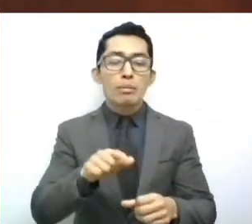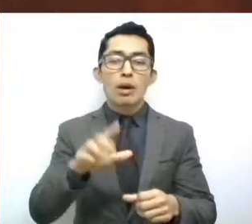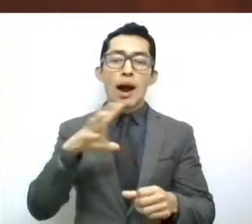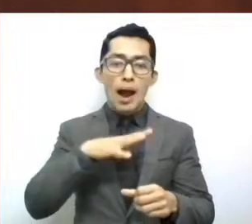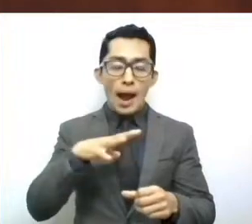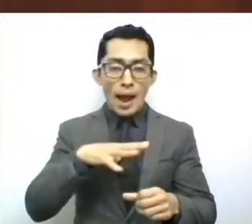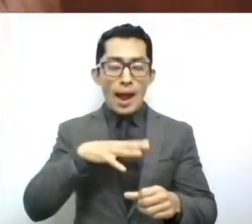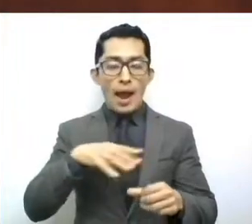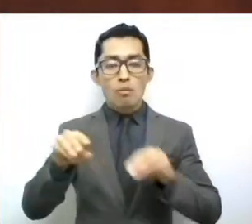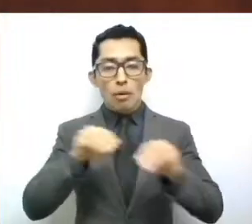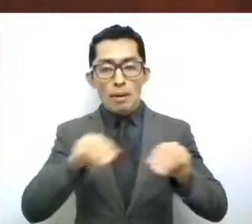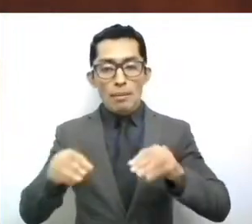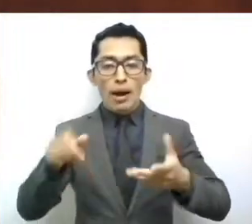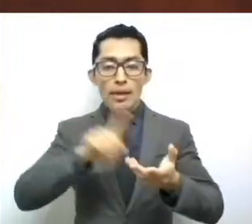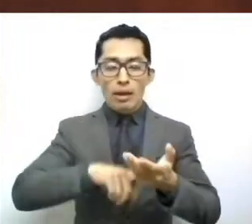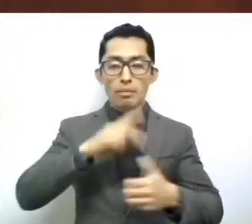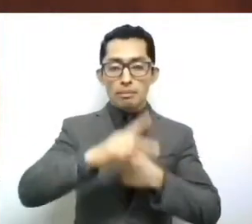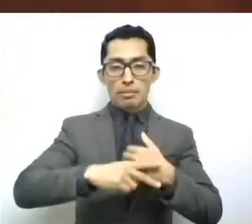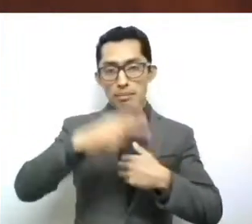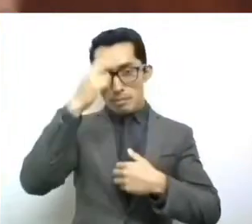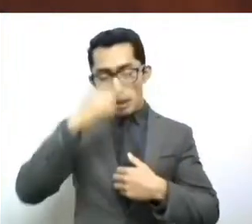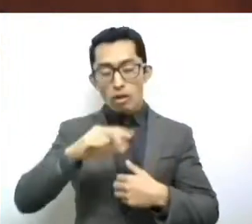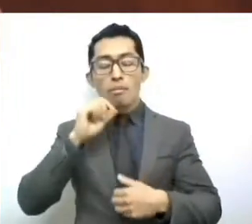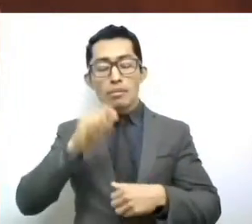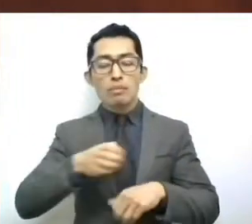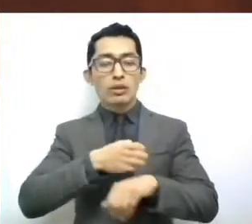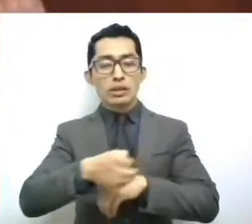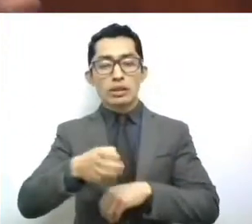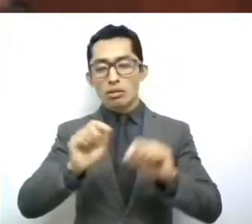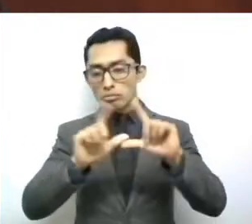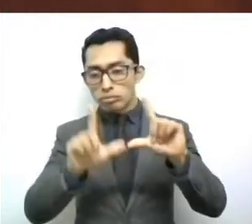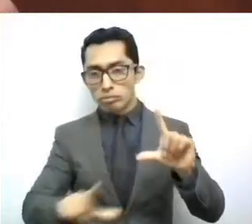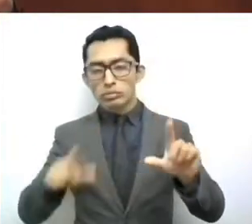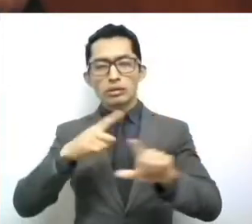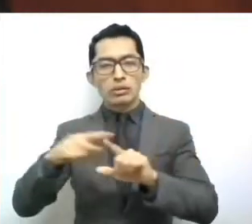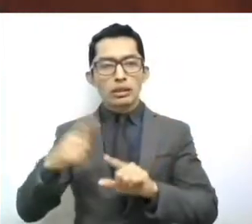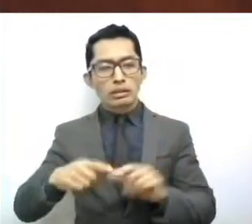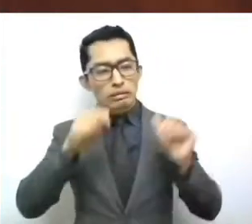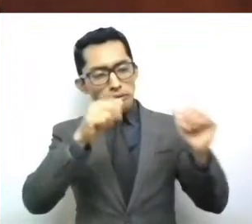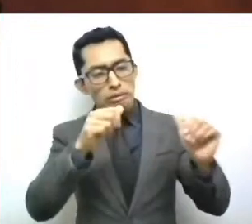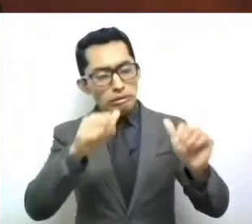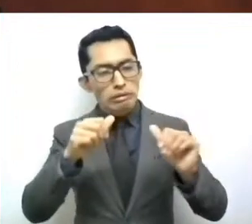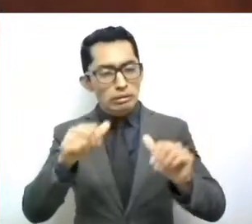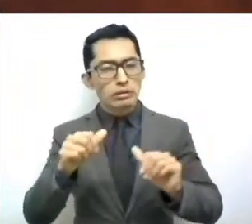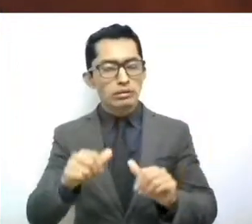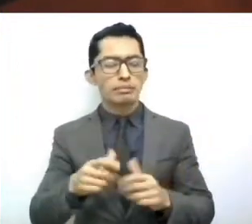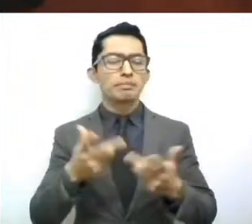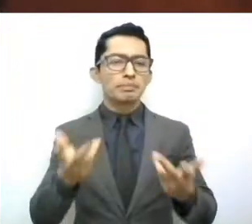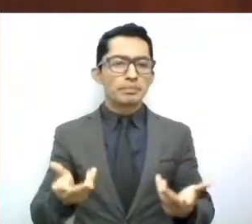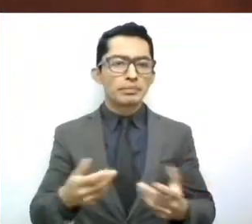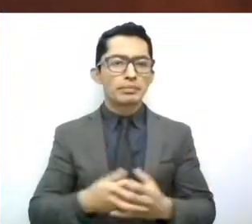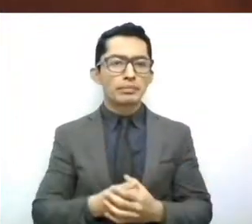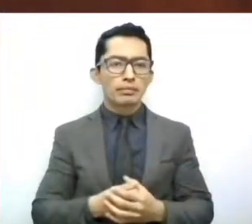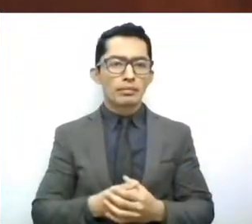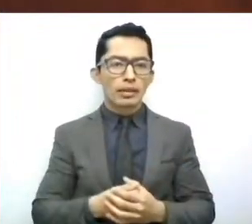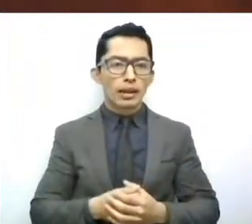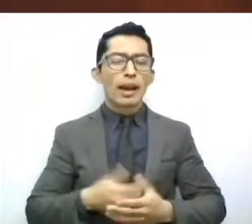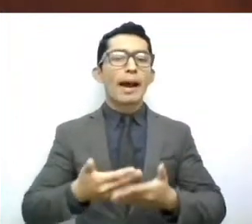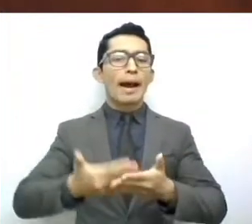y nuestro Estado. Hechos hubo que sucedieron en la legislatura pasada.